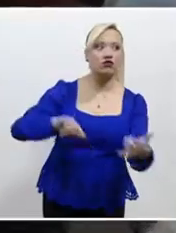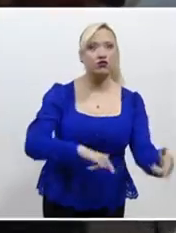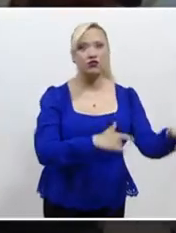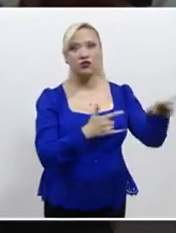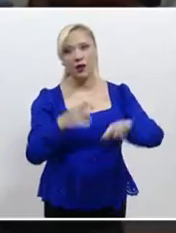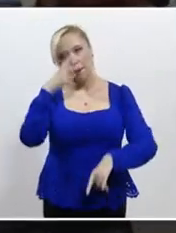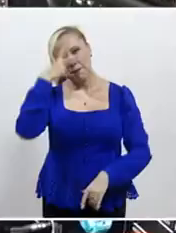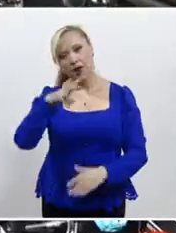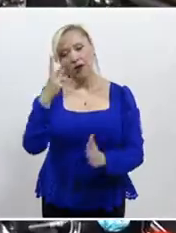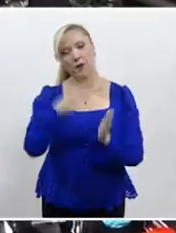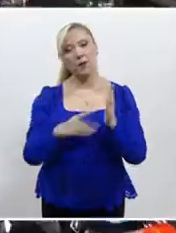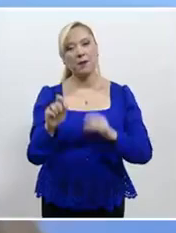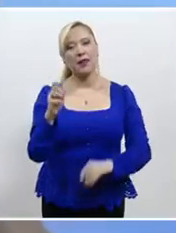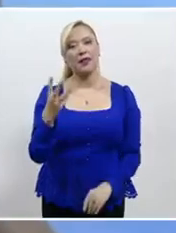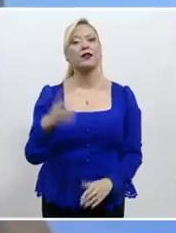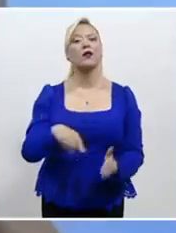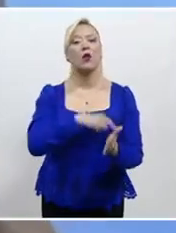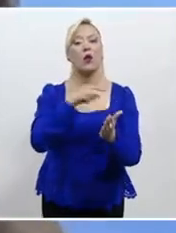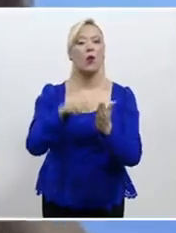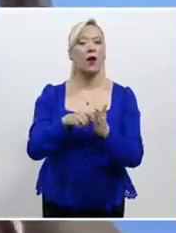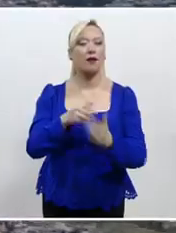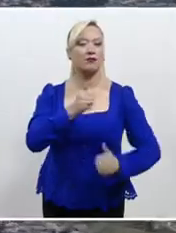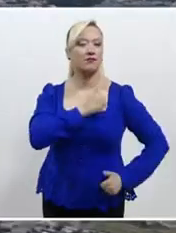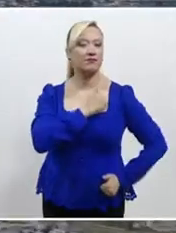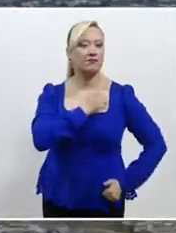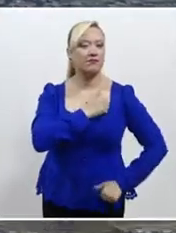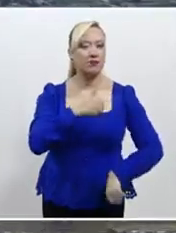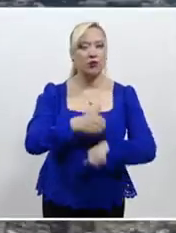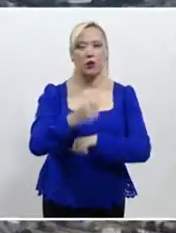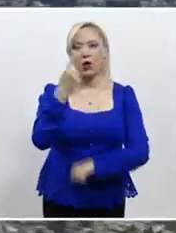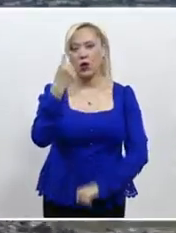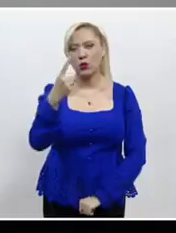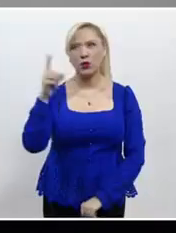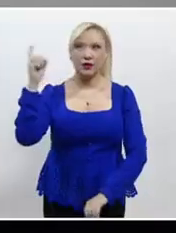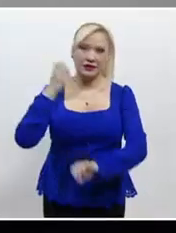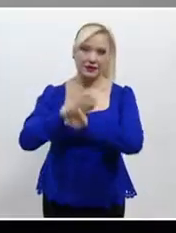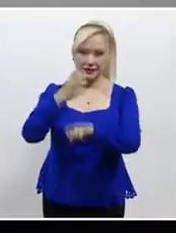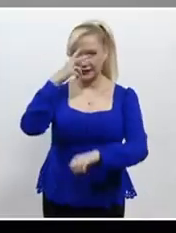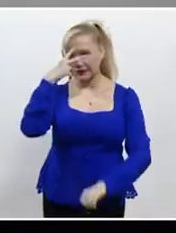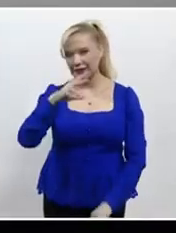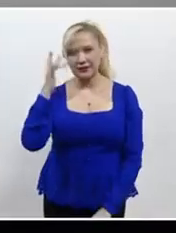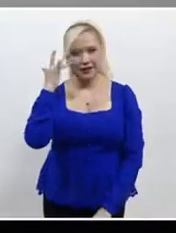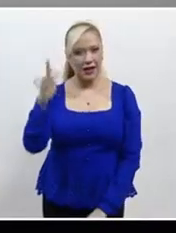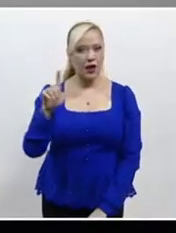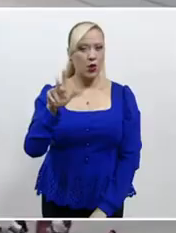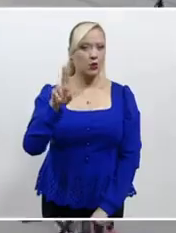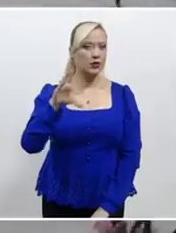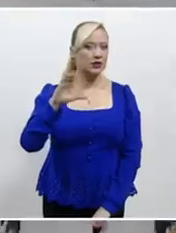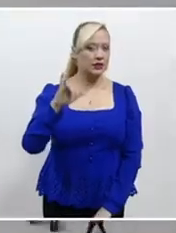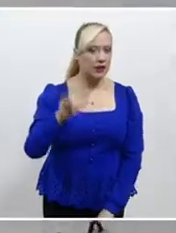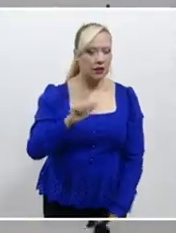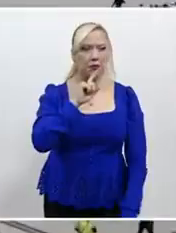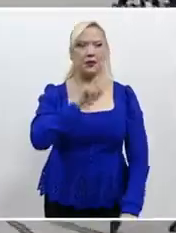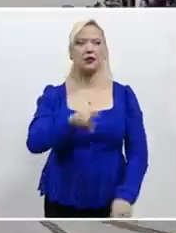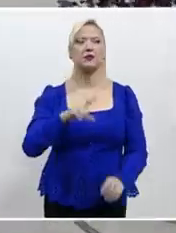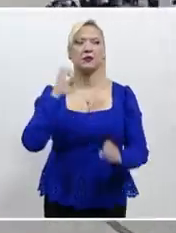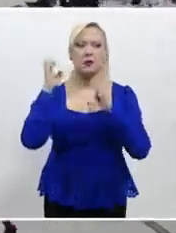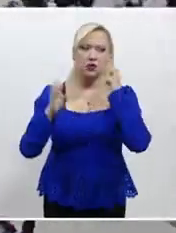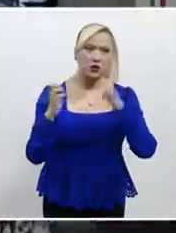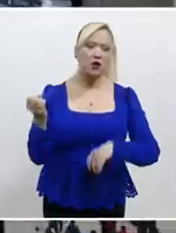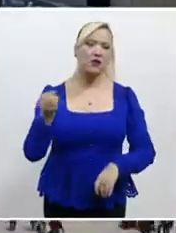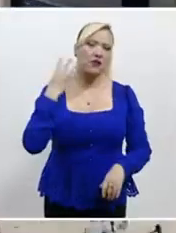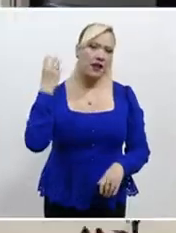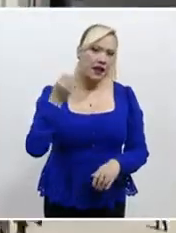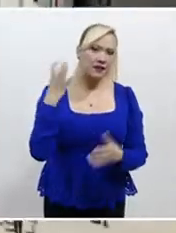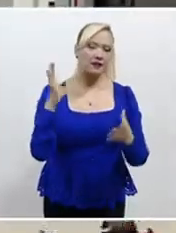2023 en la Base Aérea Militar Número 1 de Santa Lucía. También habrá foros educativos, exposiciones, conferencias